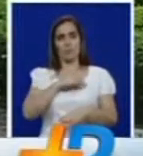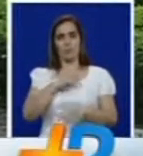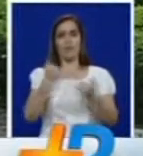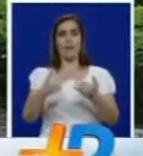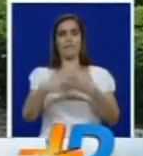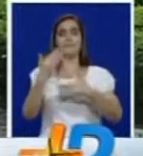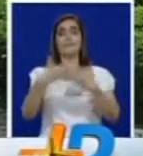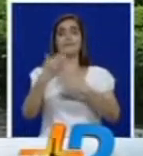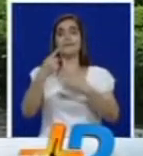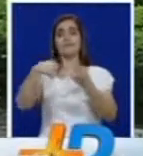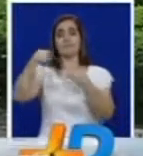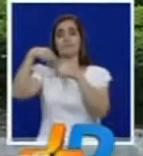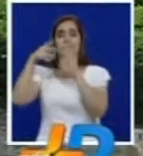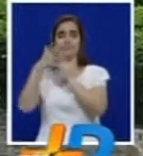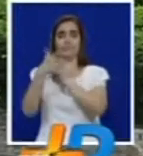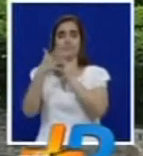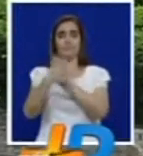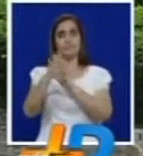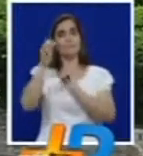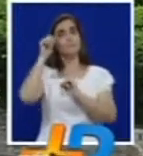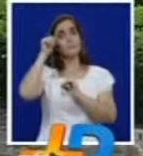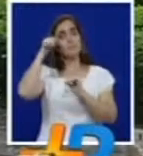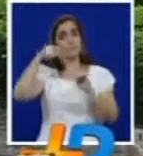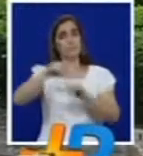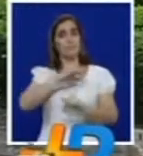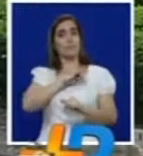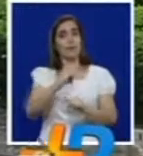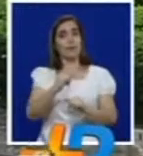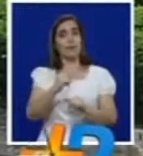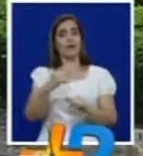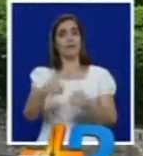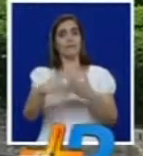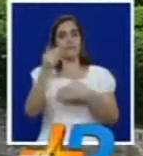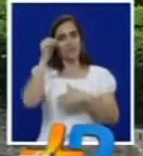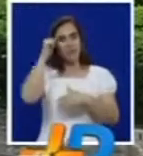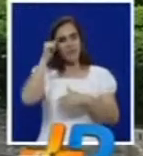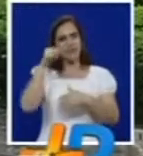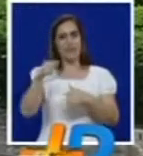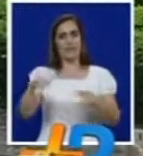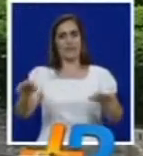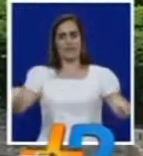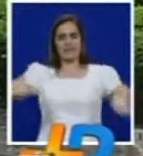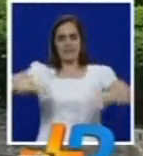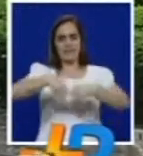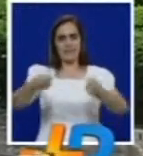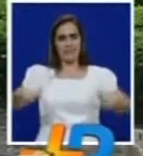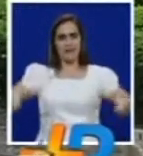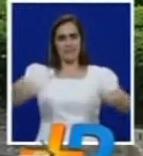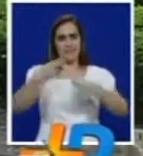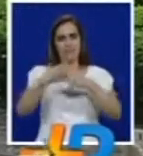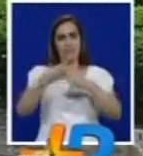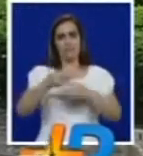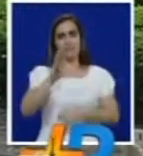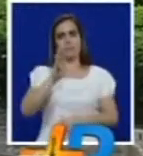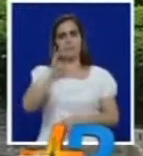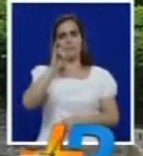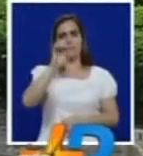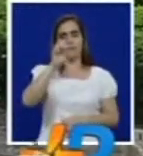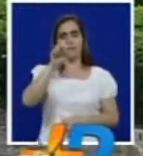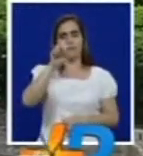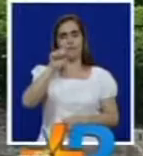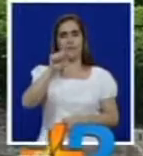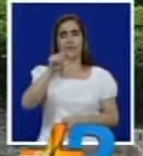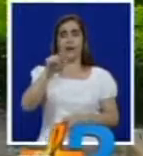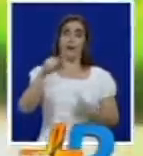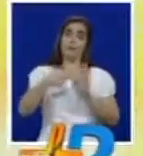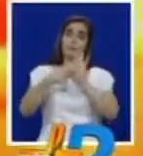comenzamos las notas del entretenimiento les cuento que Cali se prepara para la Bienal de Danza el evento obre una convocatoria que resaltara el papel de la danza